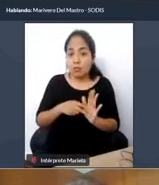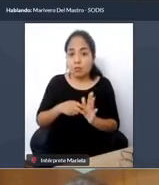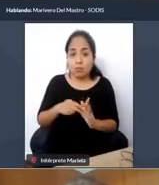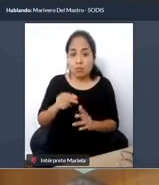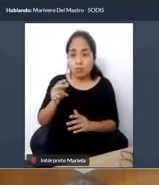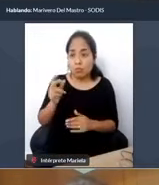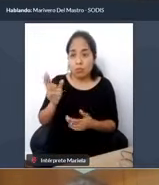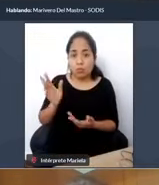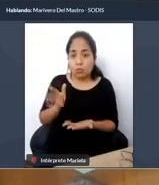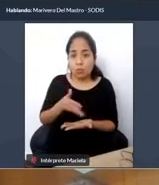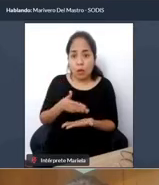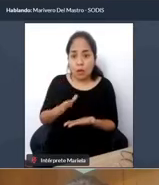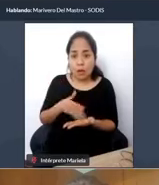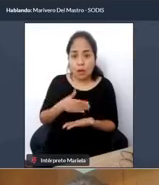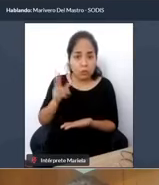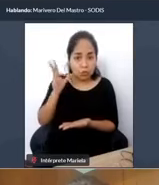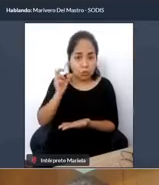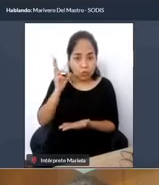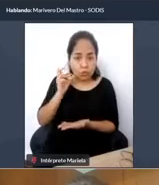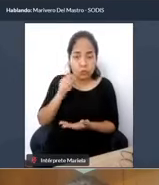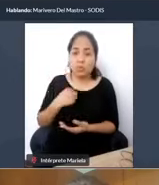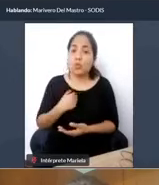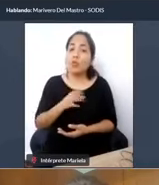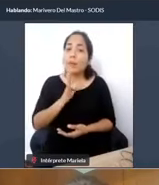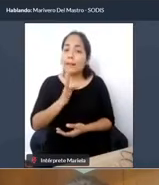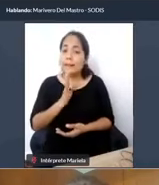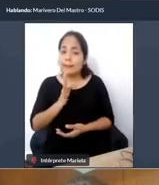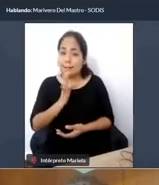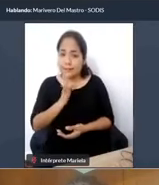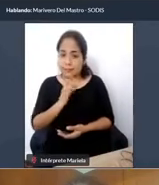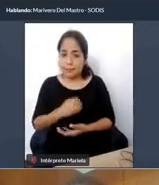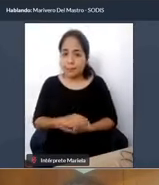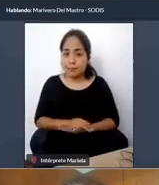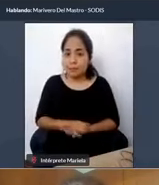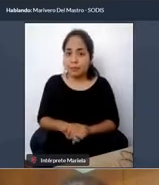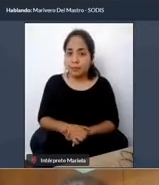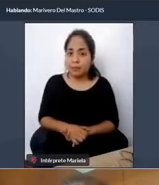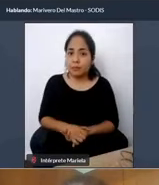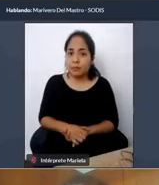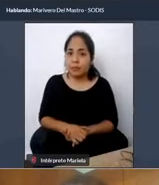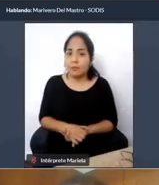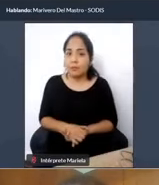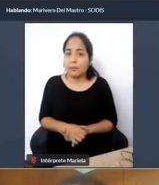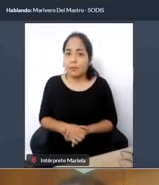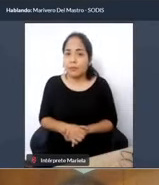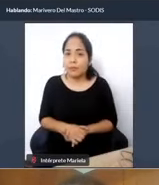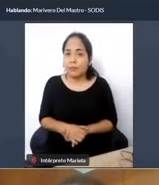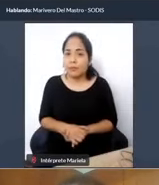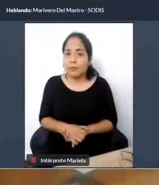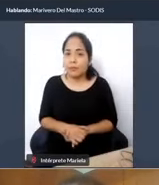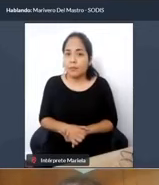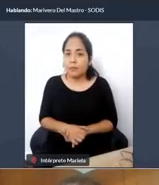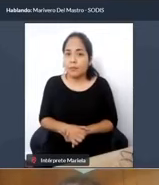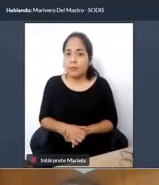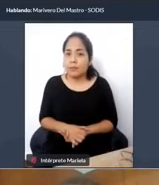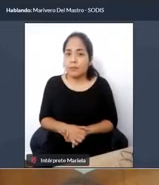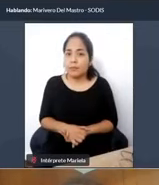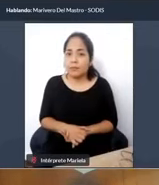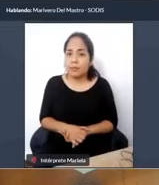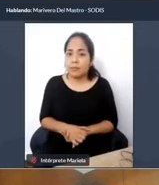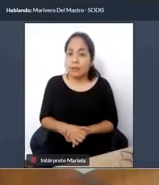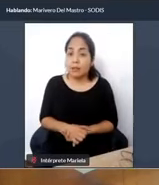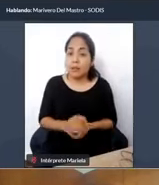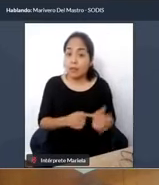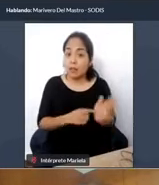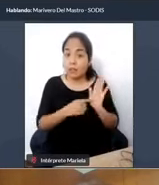presentar las imágenes que son tres y que se presentan en el video. El video presenta a personas con